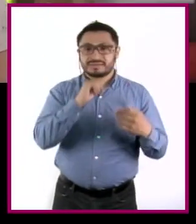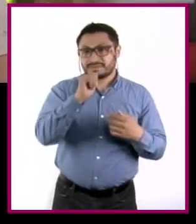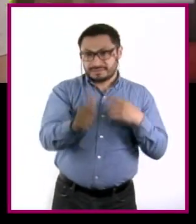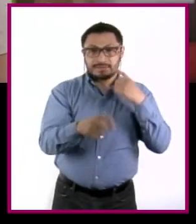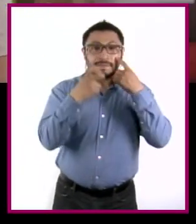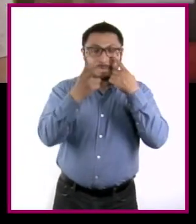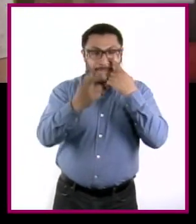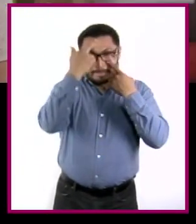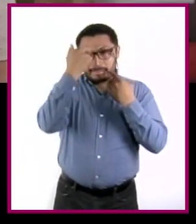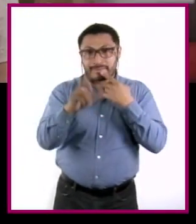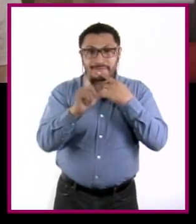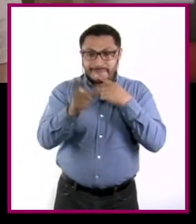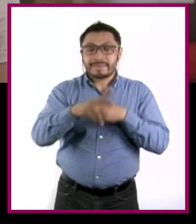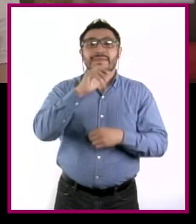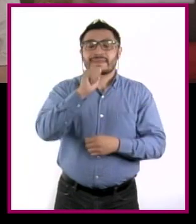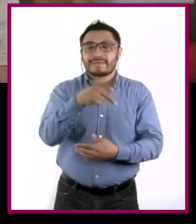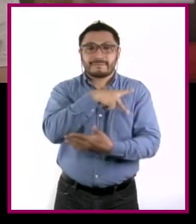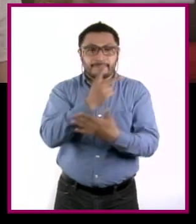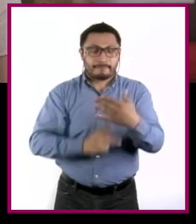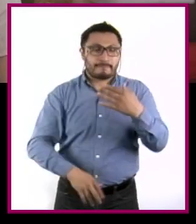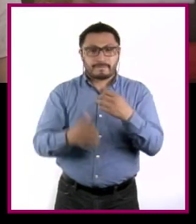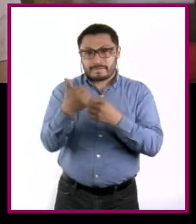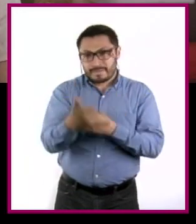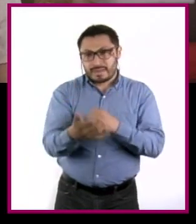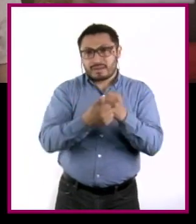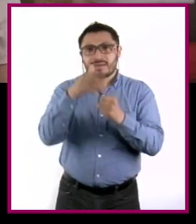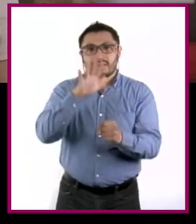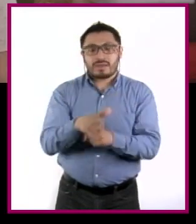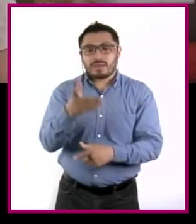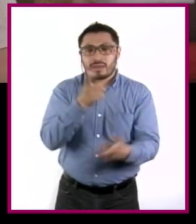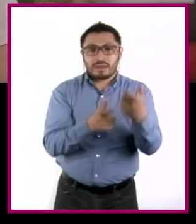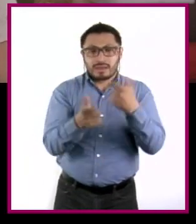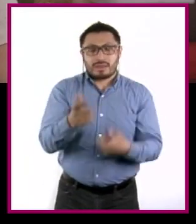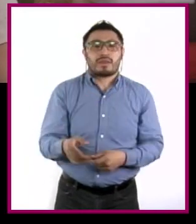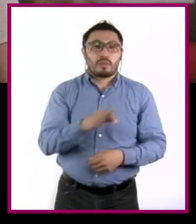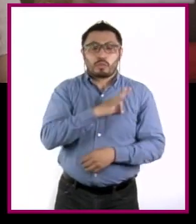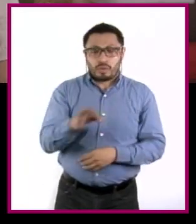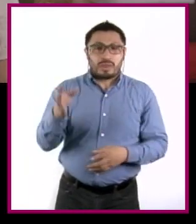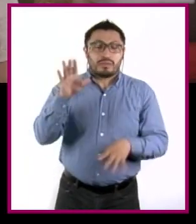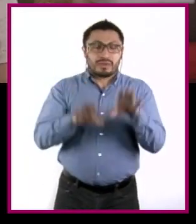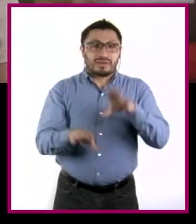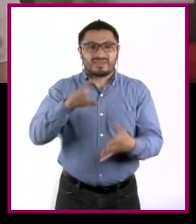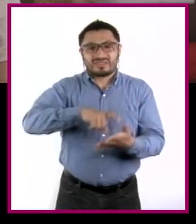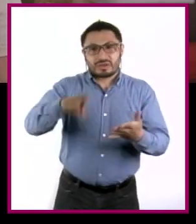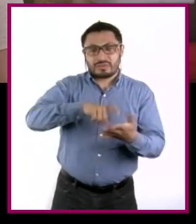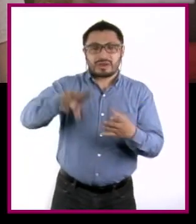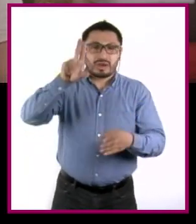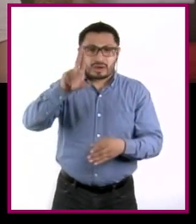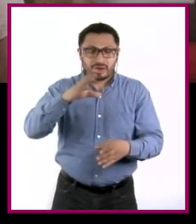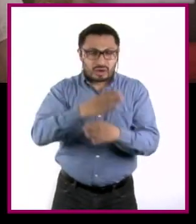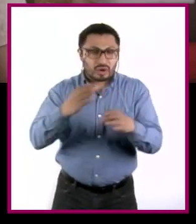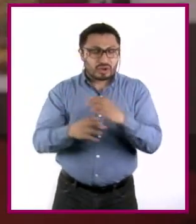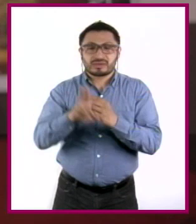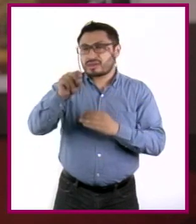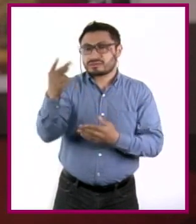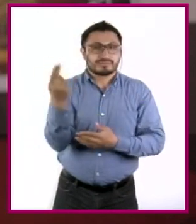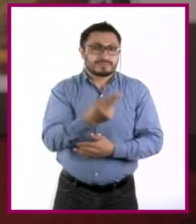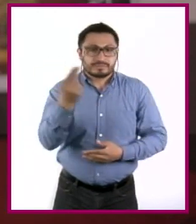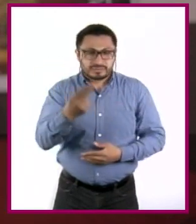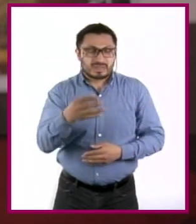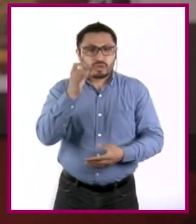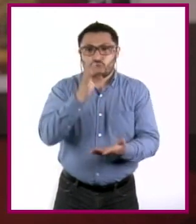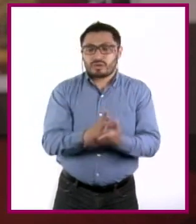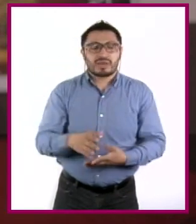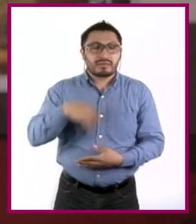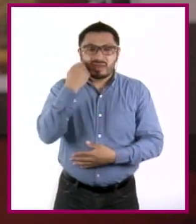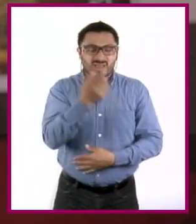Cuando no planeamos y administramos nuestro dinero, podemos hacer gastos innecesarios o hacer compras por estar contentos, o por